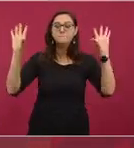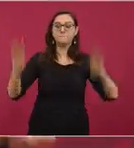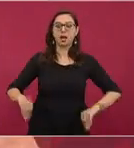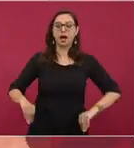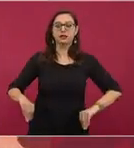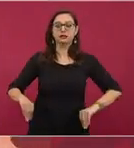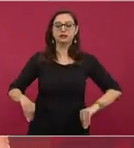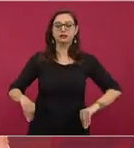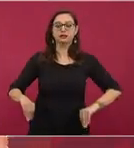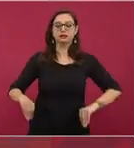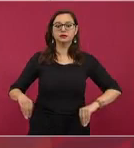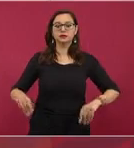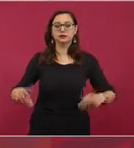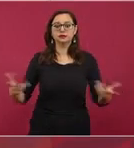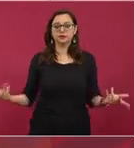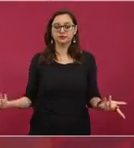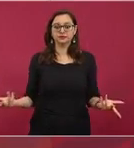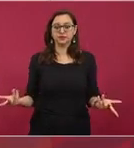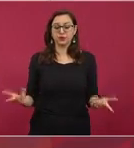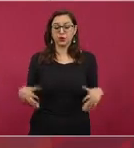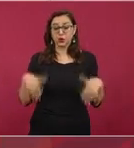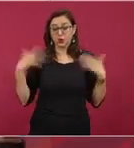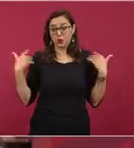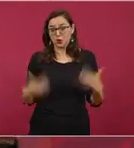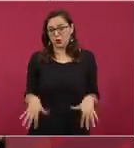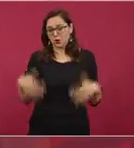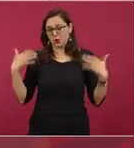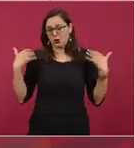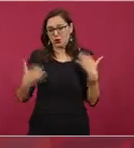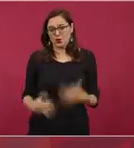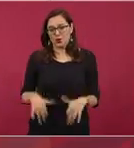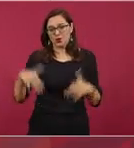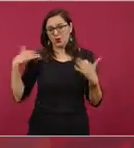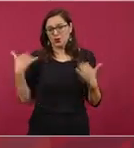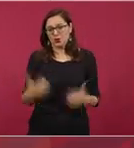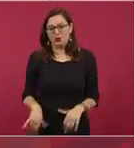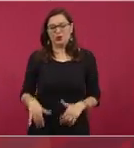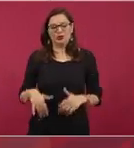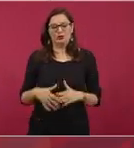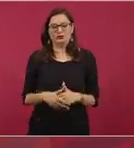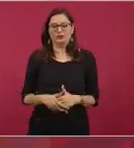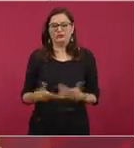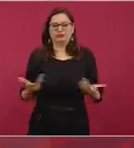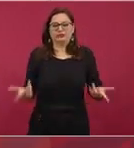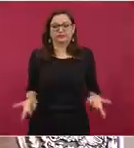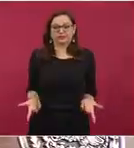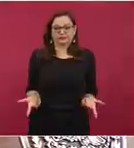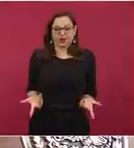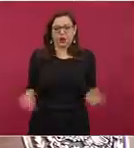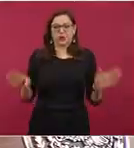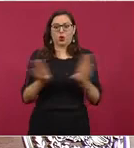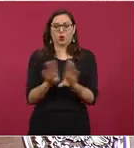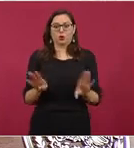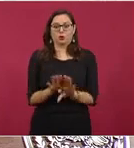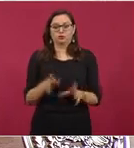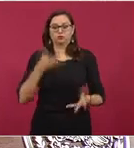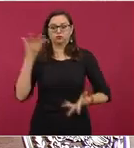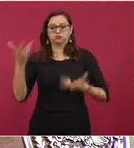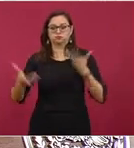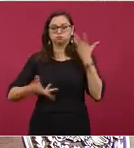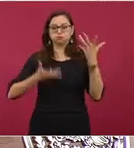discurso, y eso debe ser tremendo, ¿cómo se le hace?